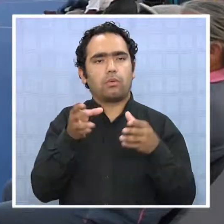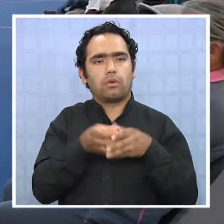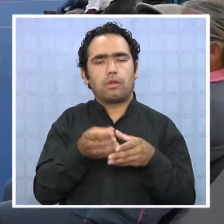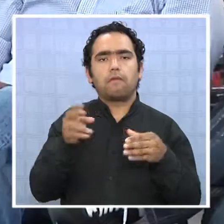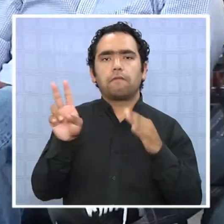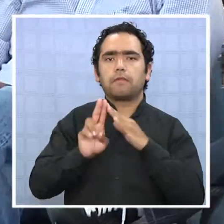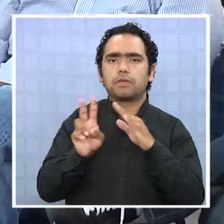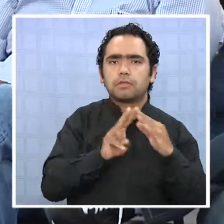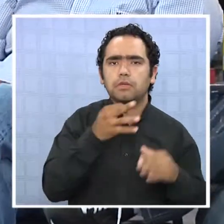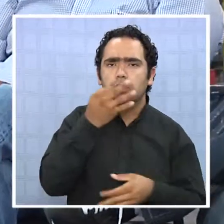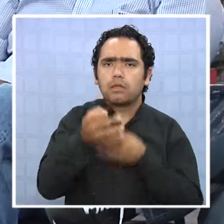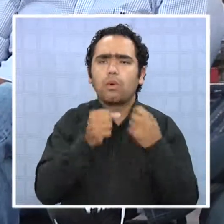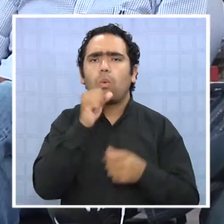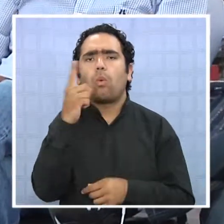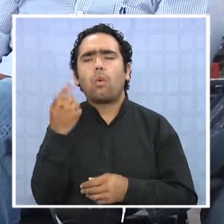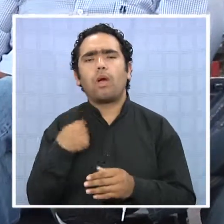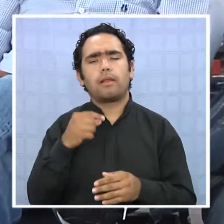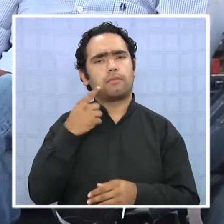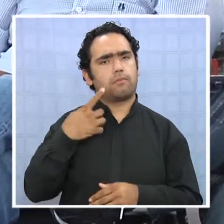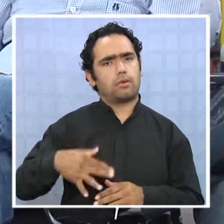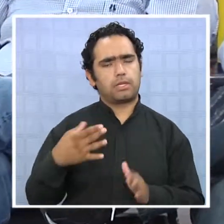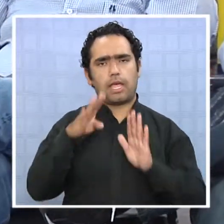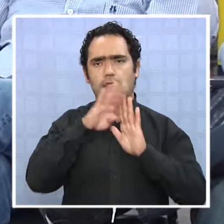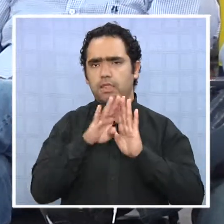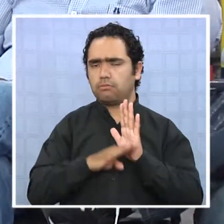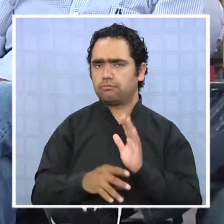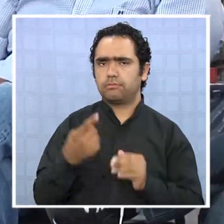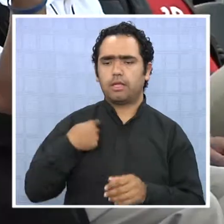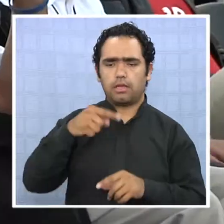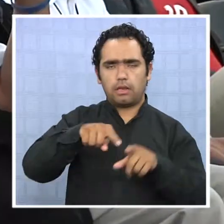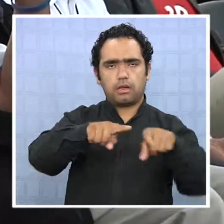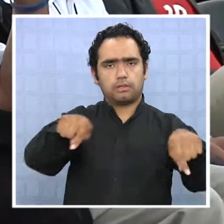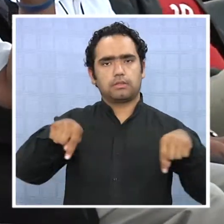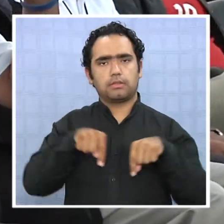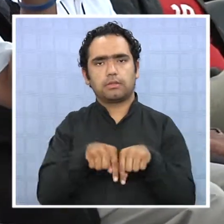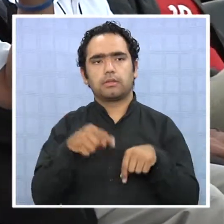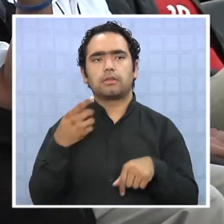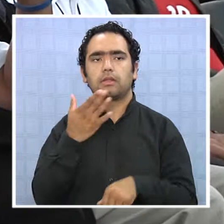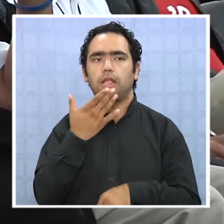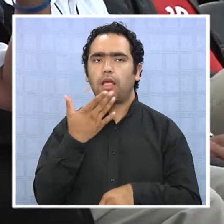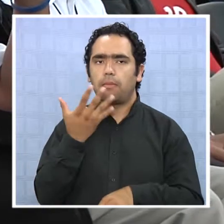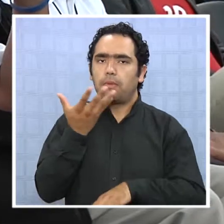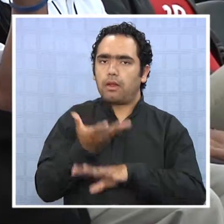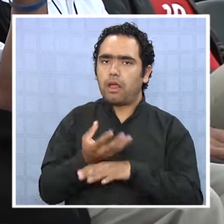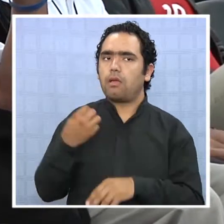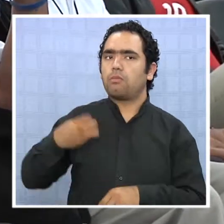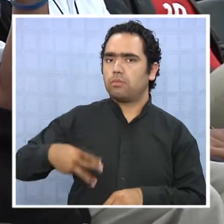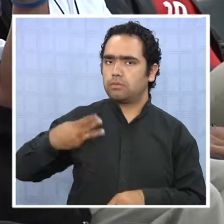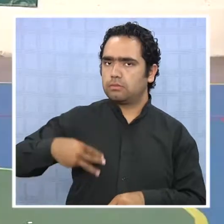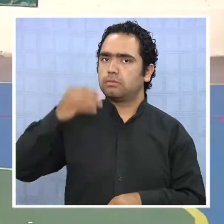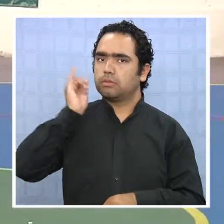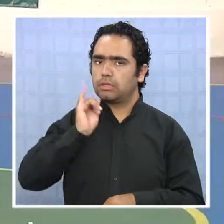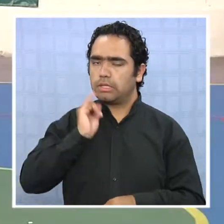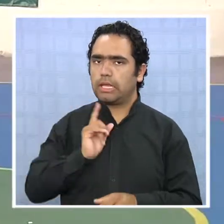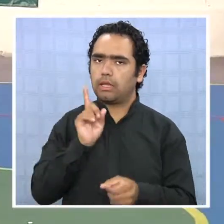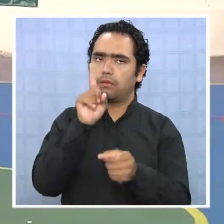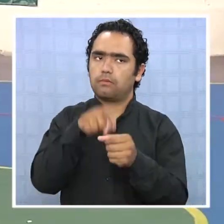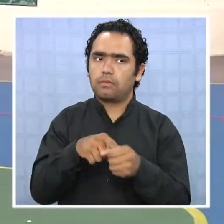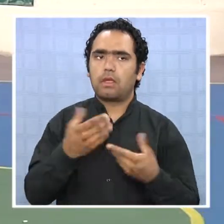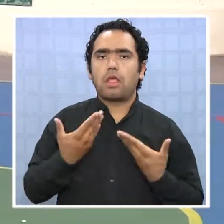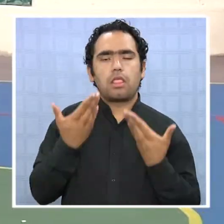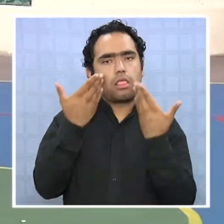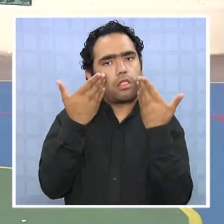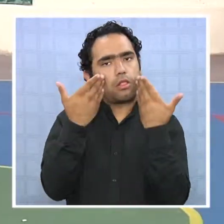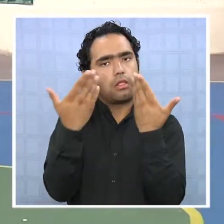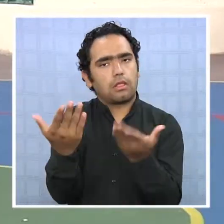ellos definen cuáles son las prioridades que tienen en el sector. Hay que mencionar también la participación de la Municipalidad de Iquique, en la